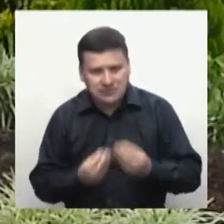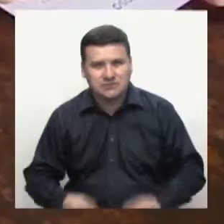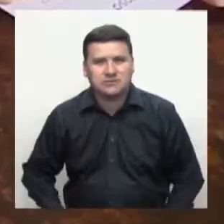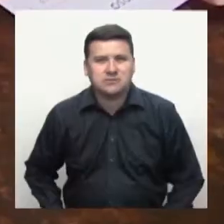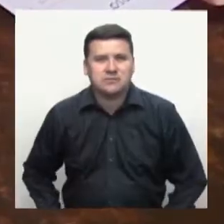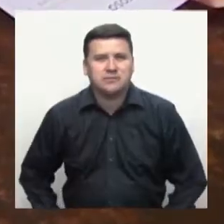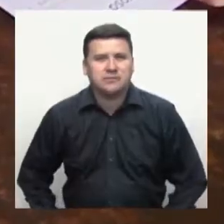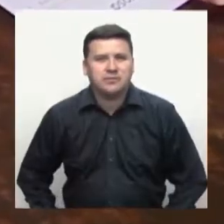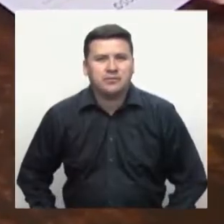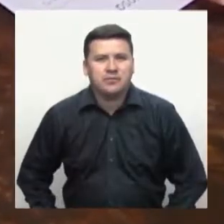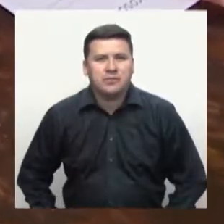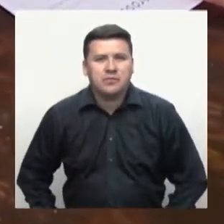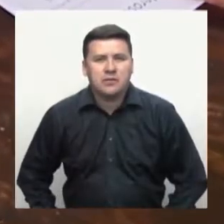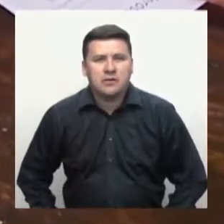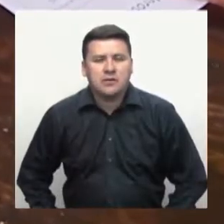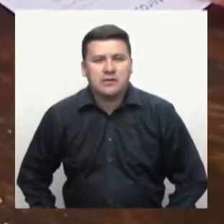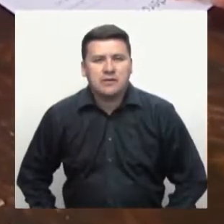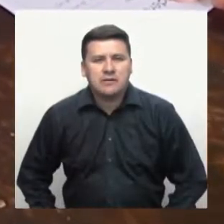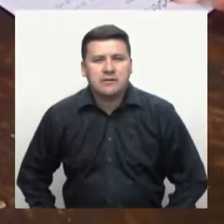lo hacemos.